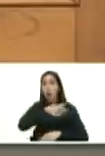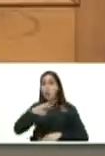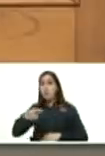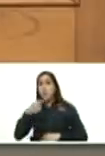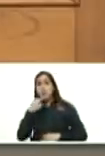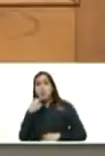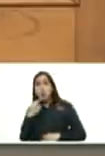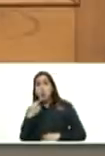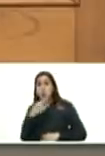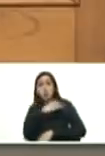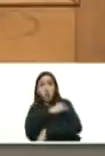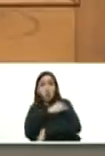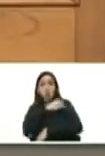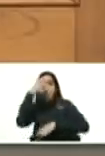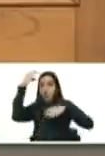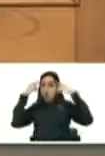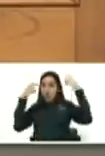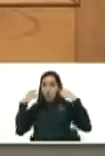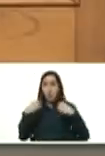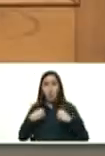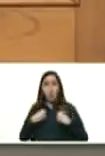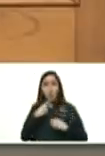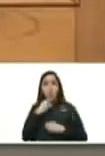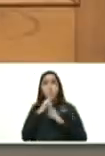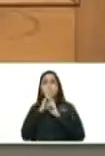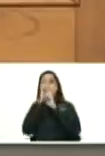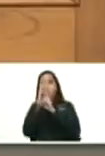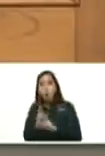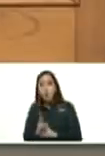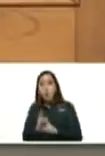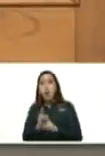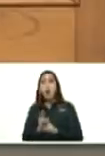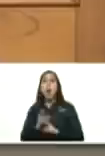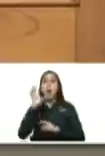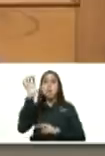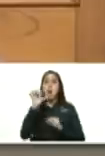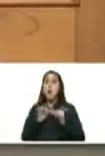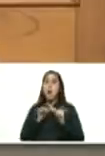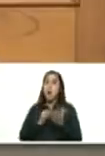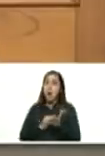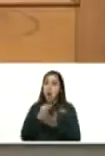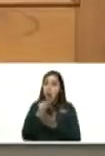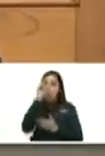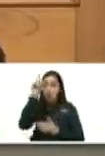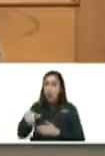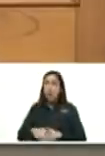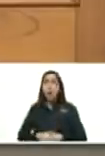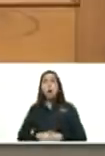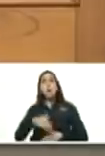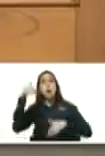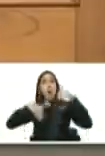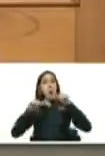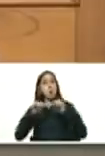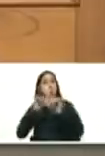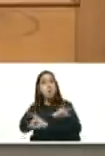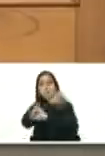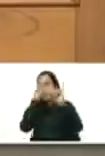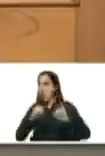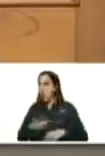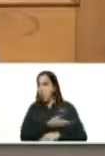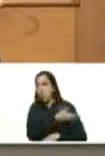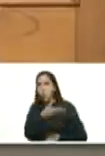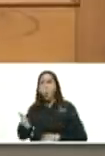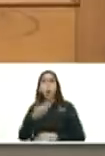Chávez vive y yo les digo a ustedes la patria sigue las elecciones siguen felicidades a ustedes